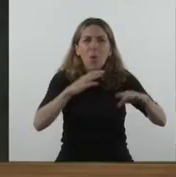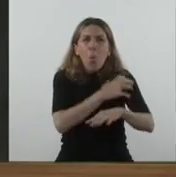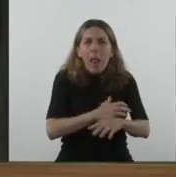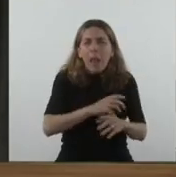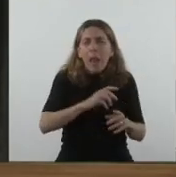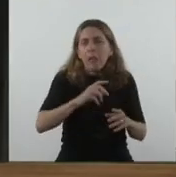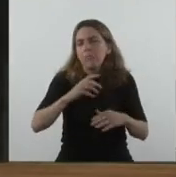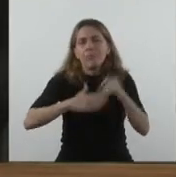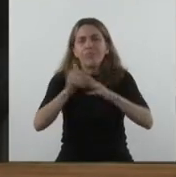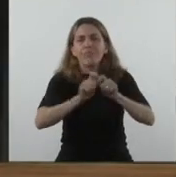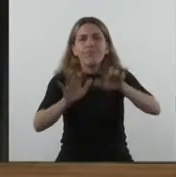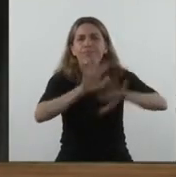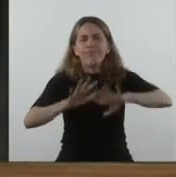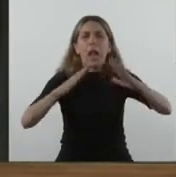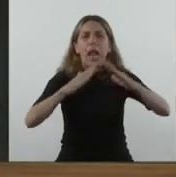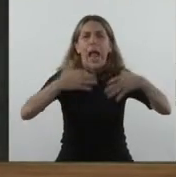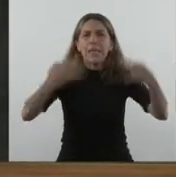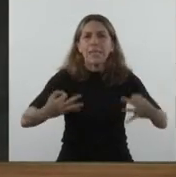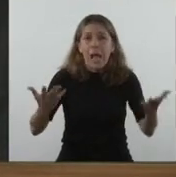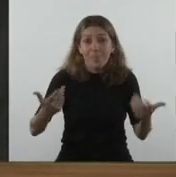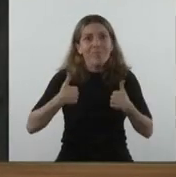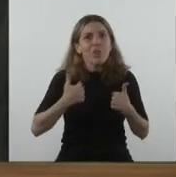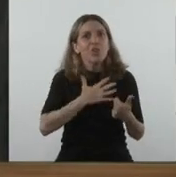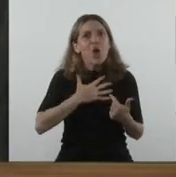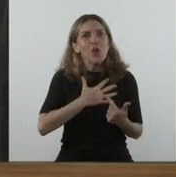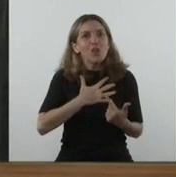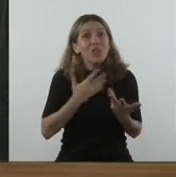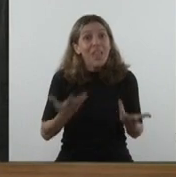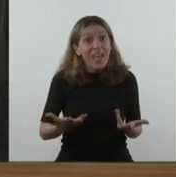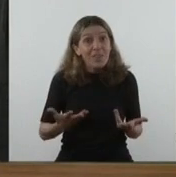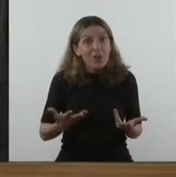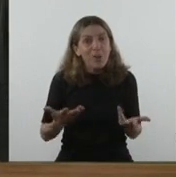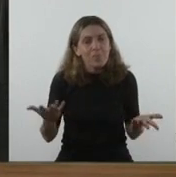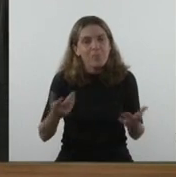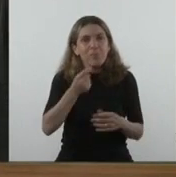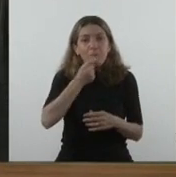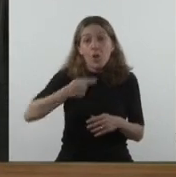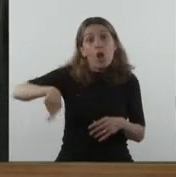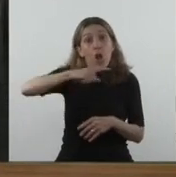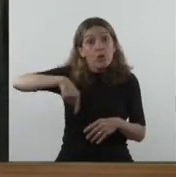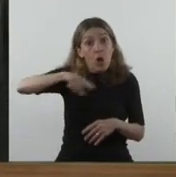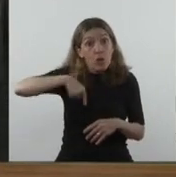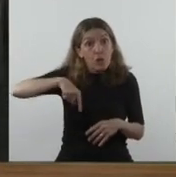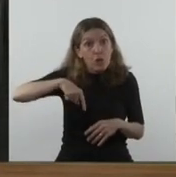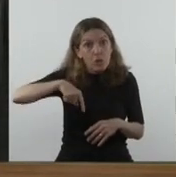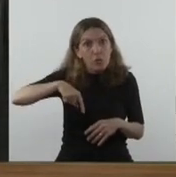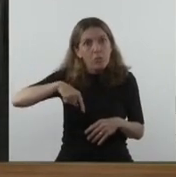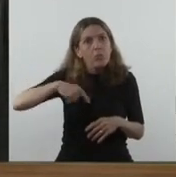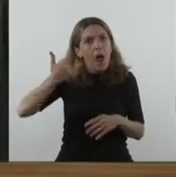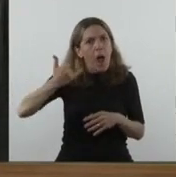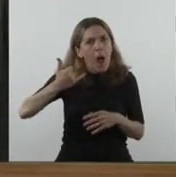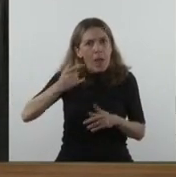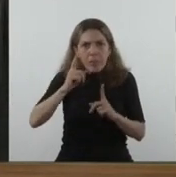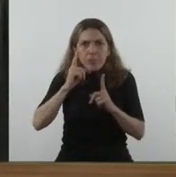entonces, yo siento que cuando nosotros estamos llevándole